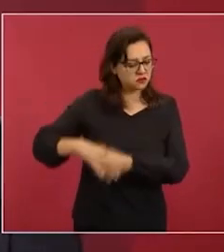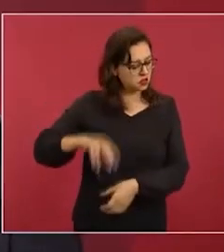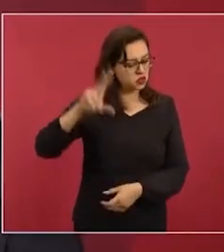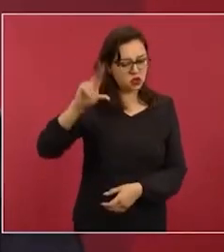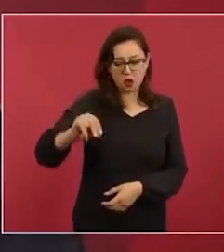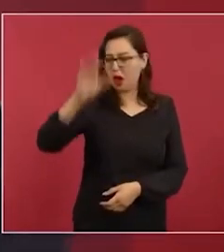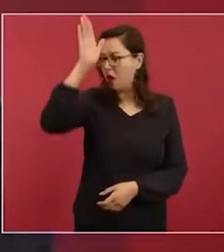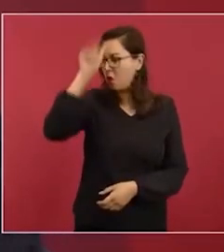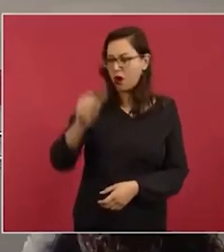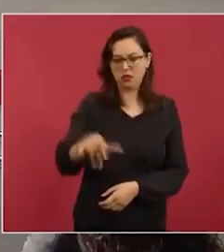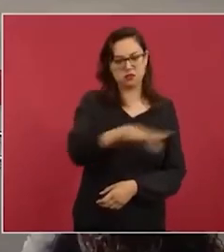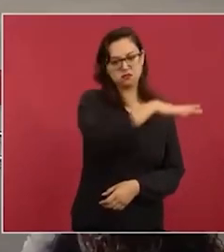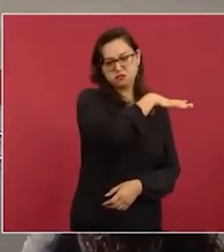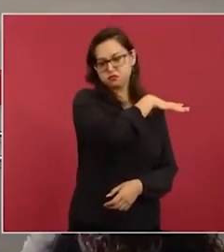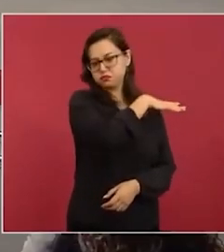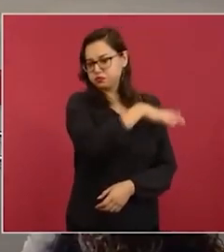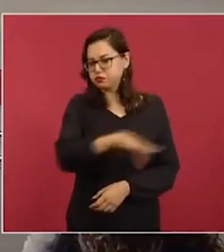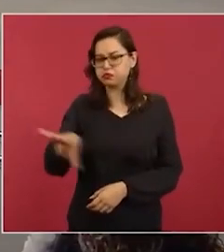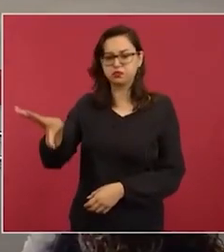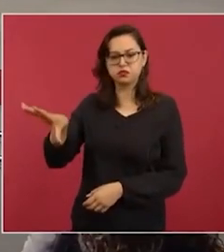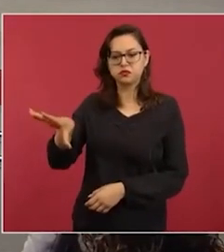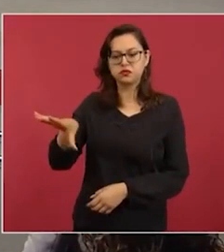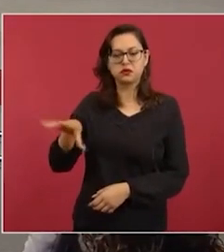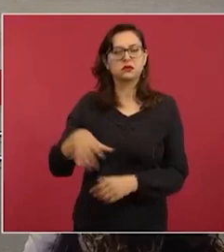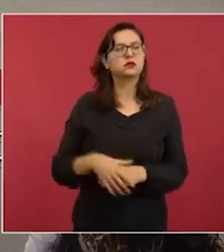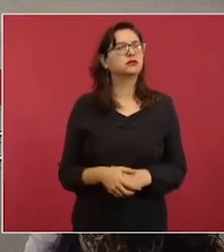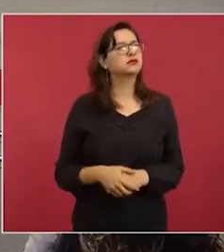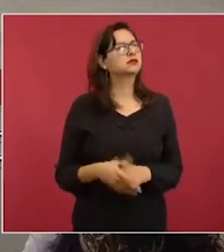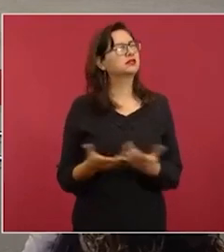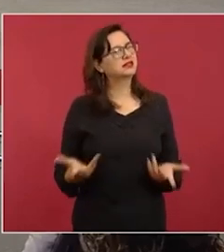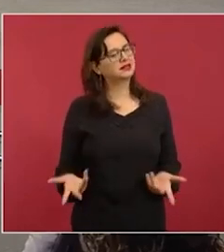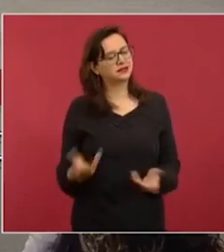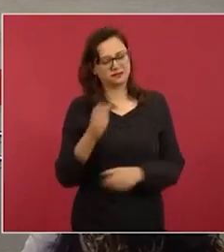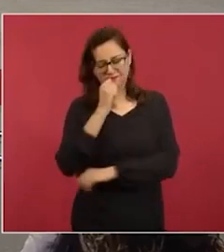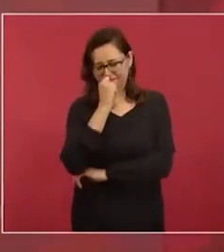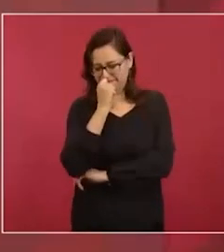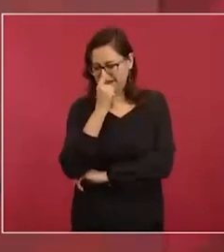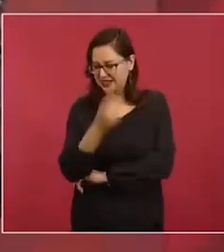O no. Quienes no están es que está complicado.